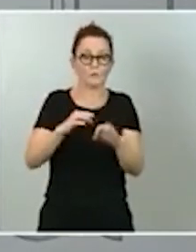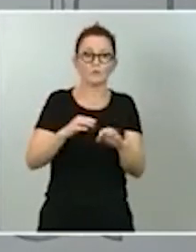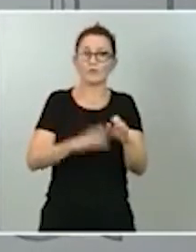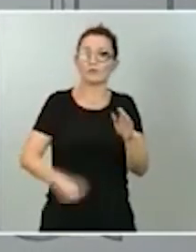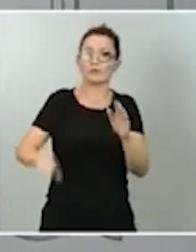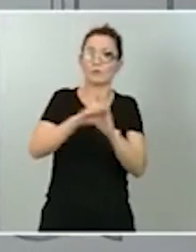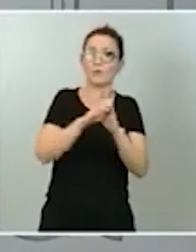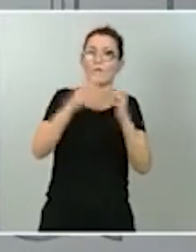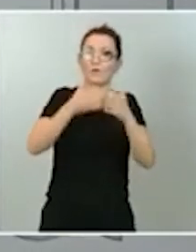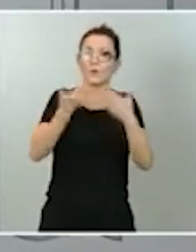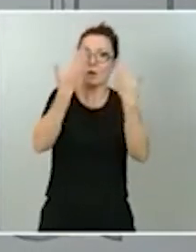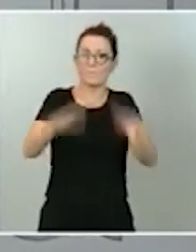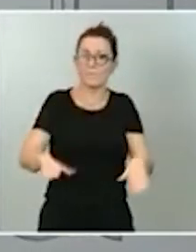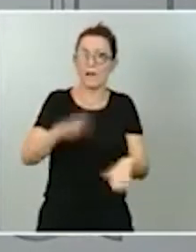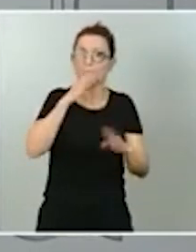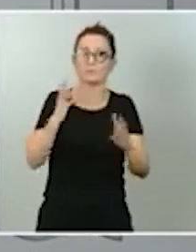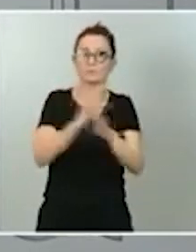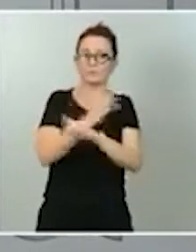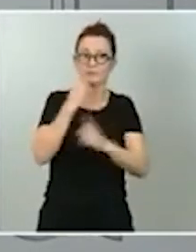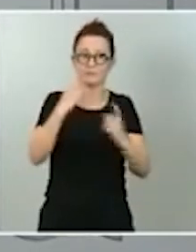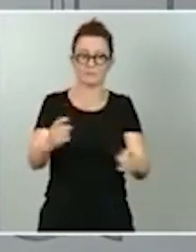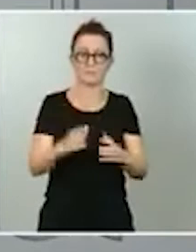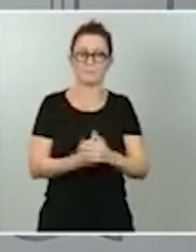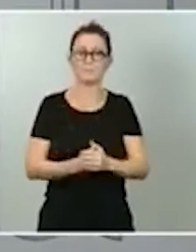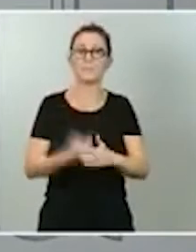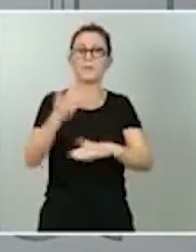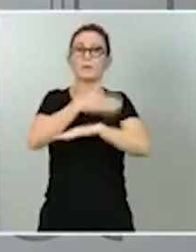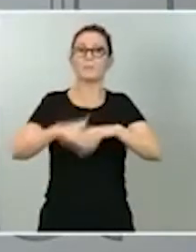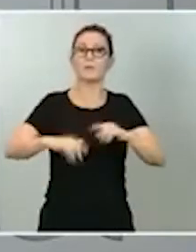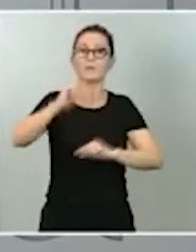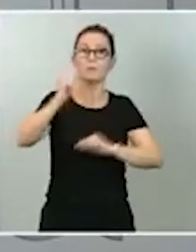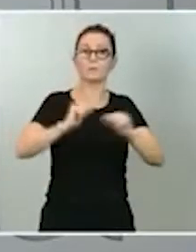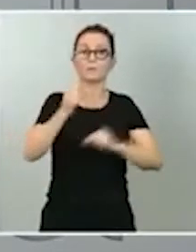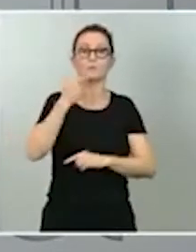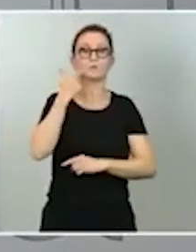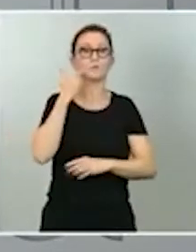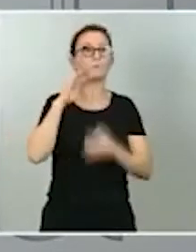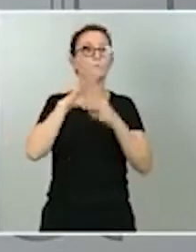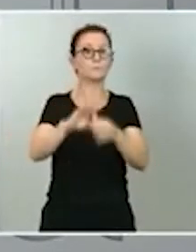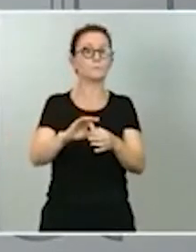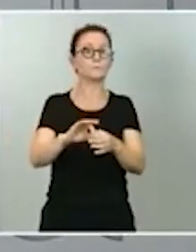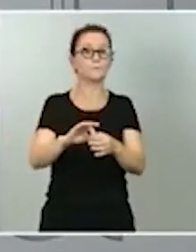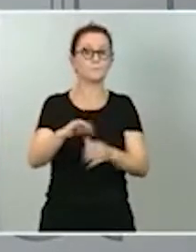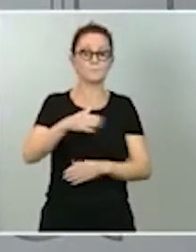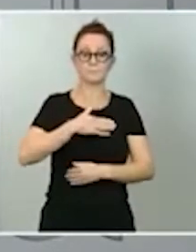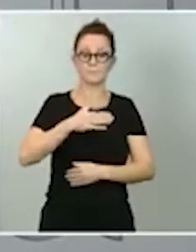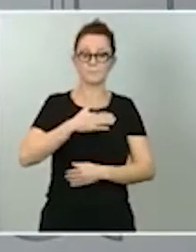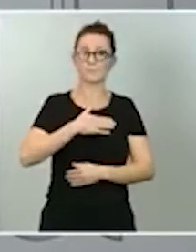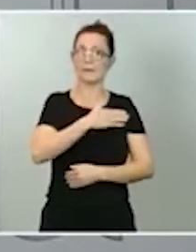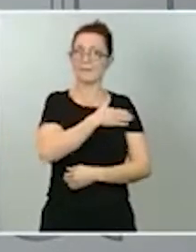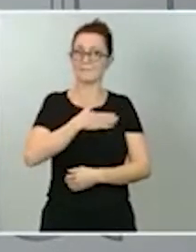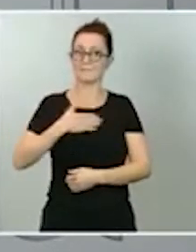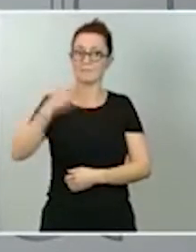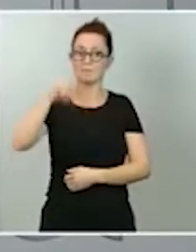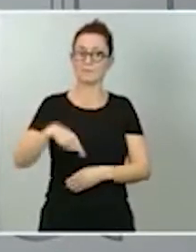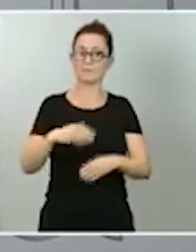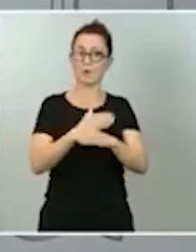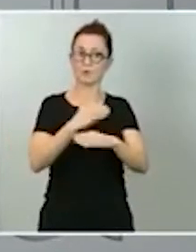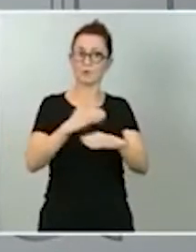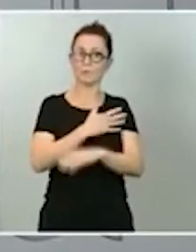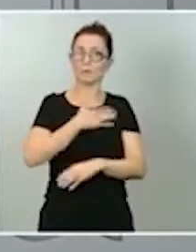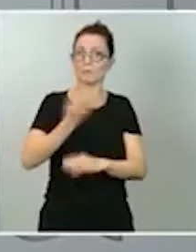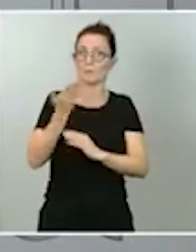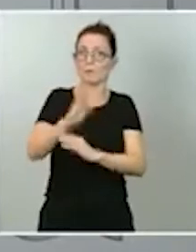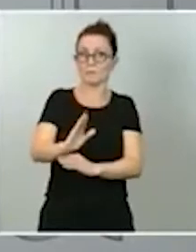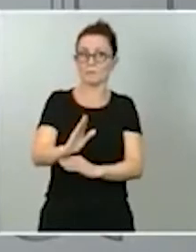En relación con los plazos de presupuesto, nuestra idea, como he dicho siempre, es que a lo largo del mes de octubre se pueda presentar este